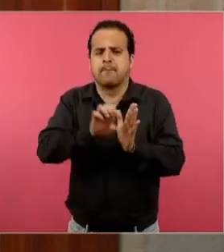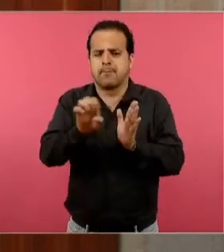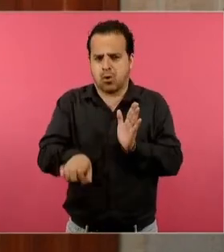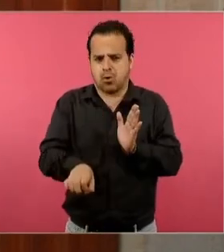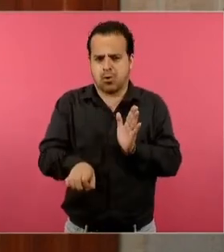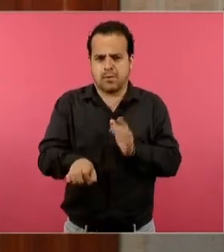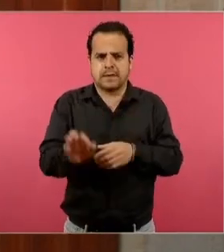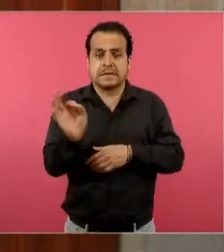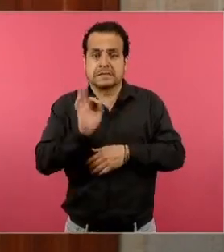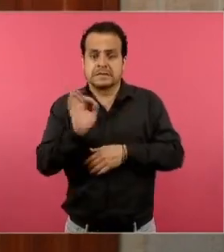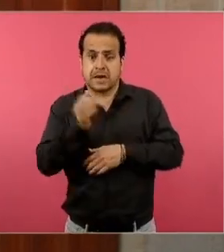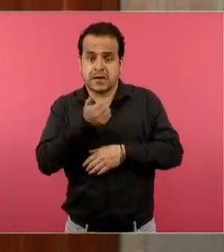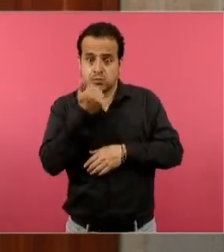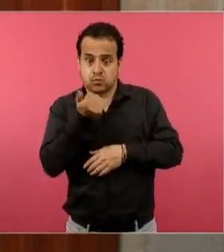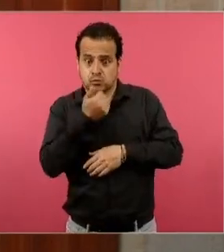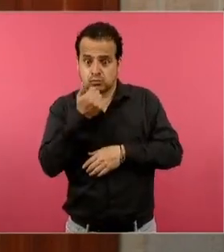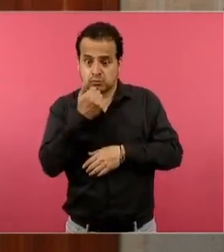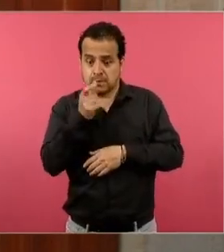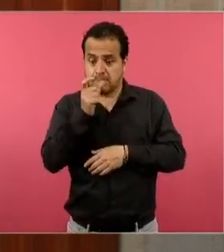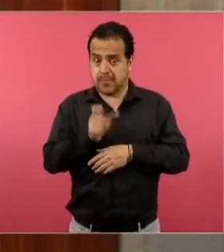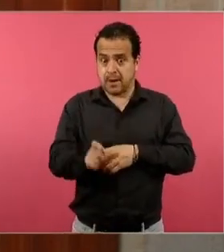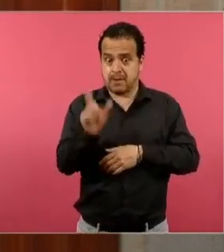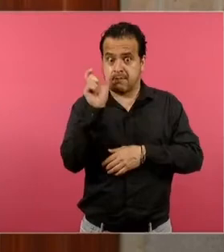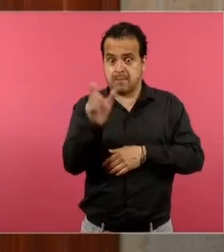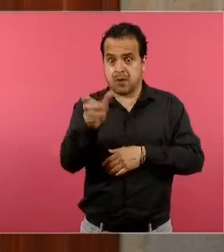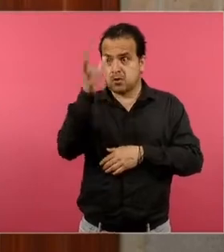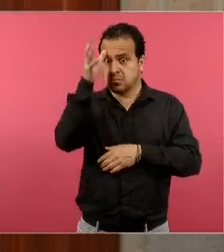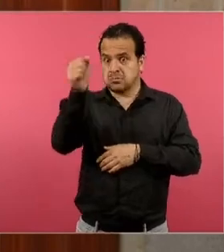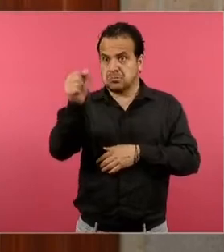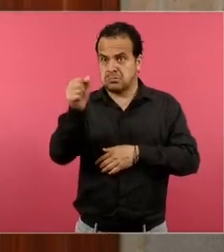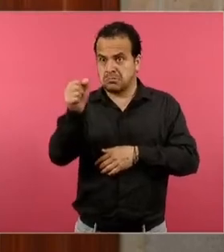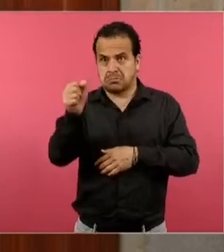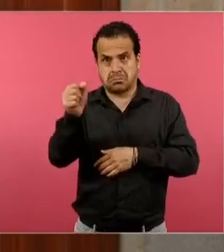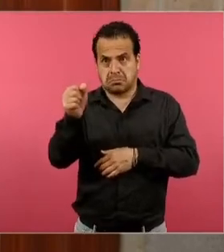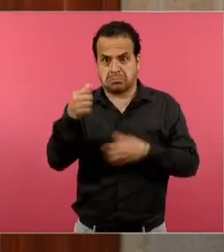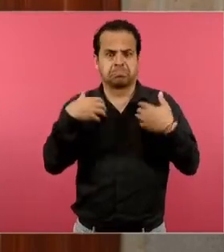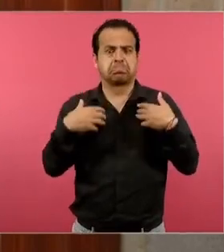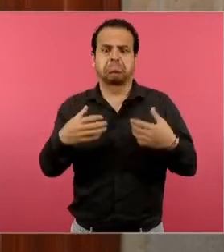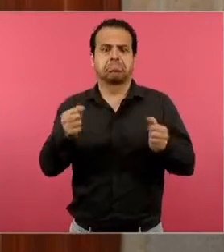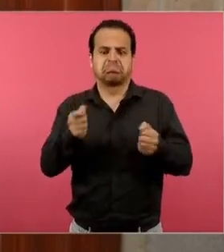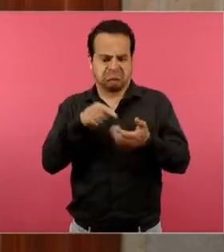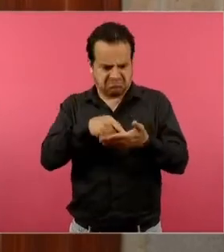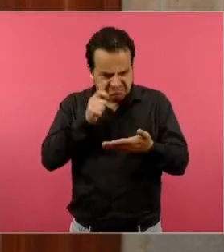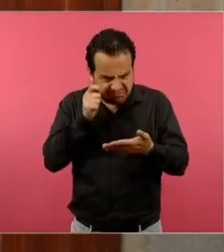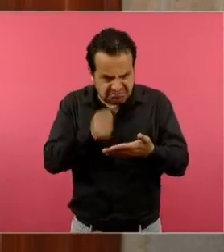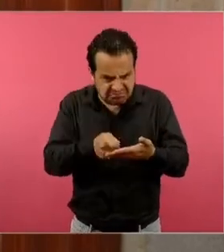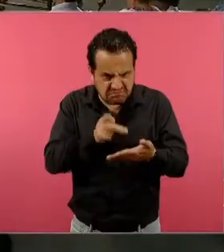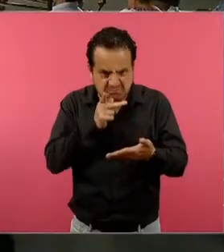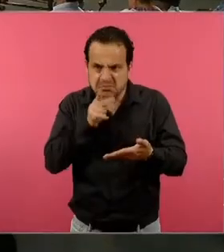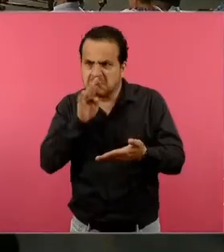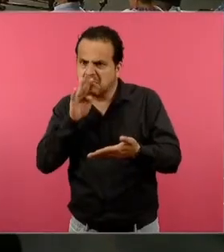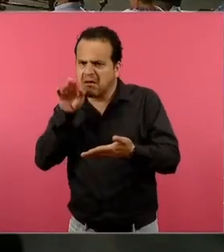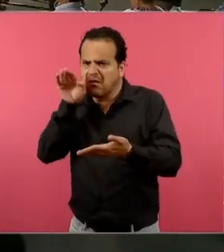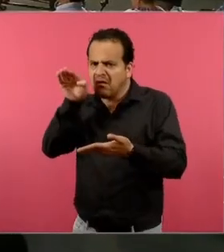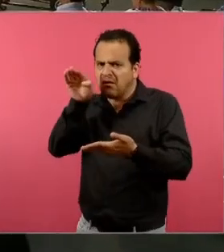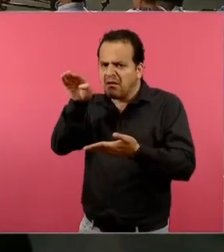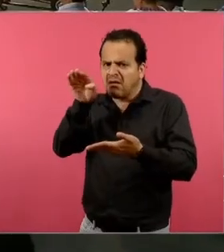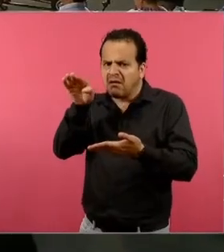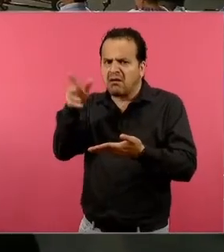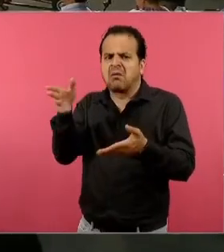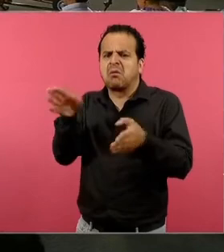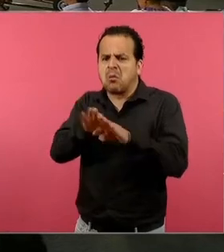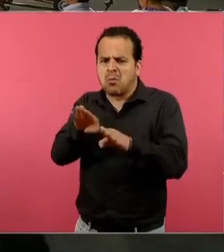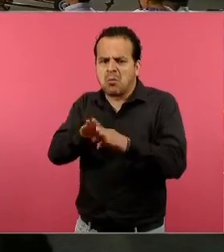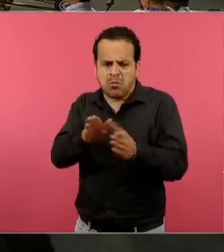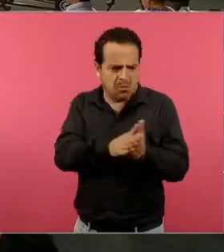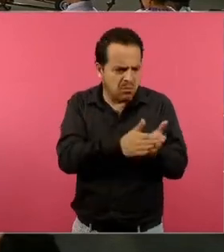Si ella lo quiere reforzar, vámonos al libro de nuestros saberes. Para eso es este libro, para que padres y maestros puedan enriquecer el trabajo. La que